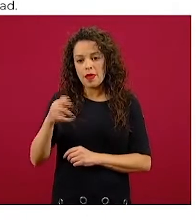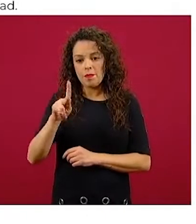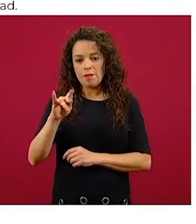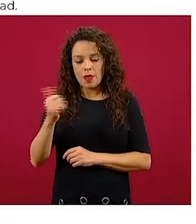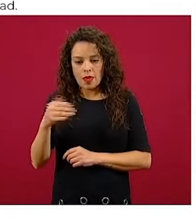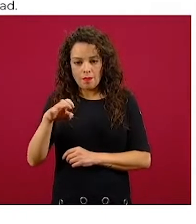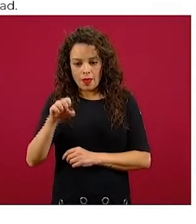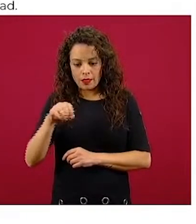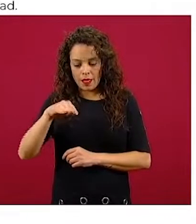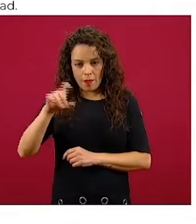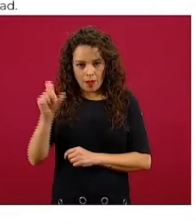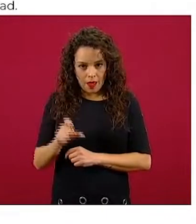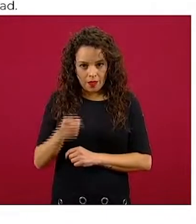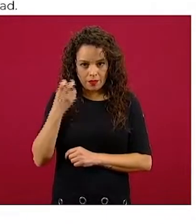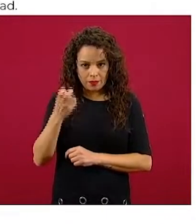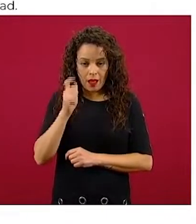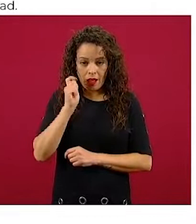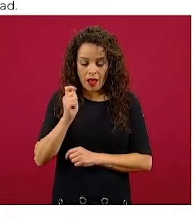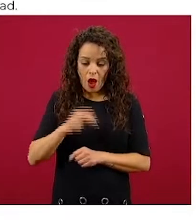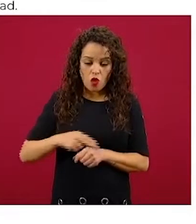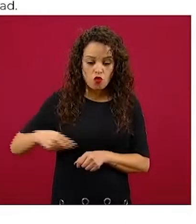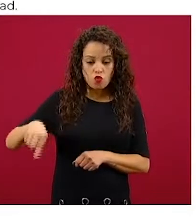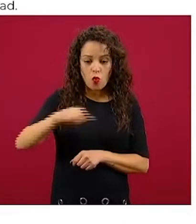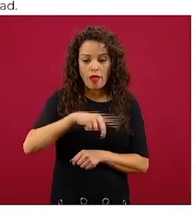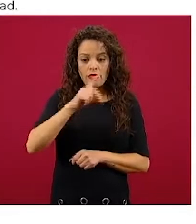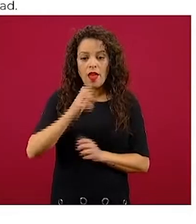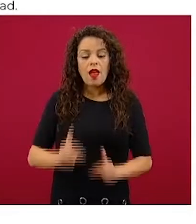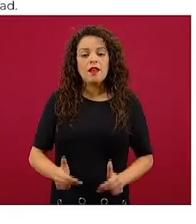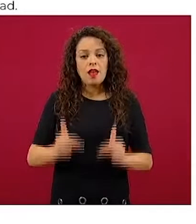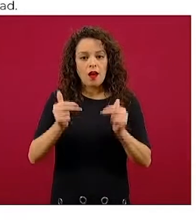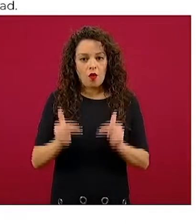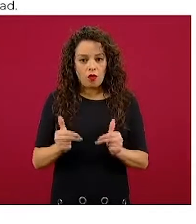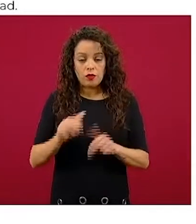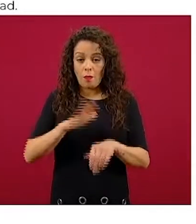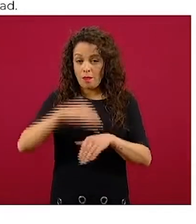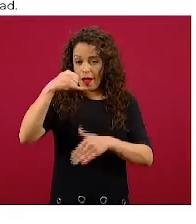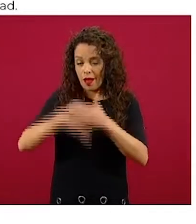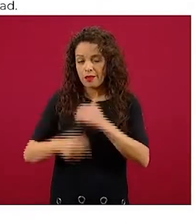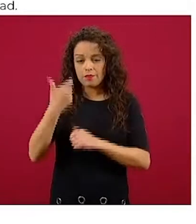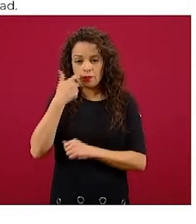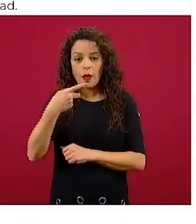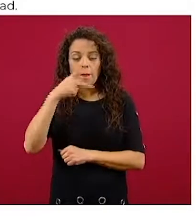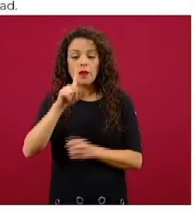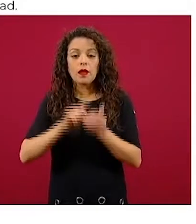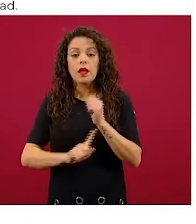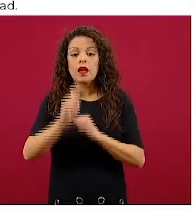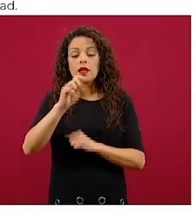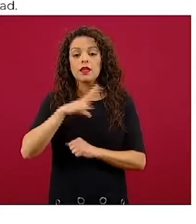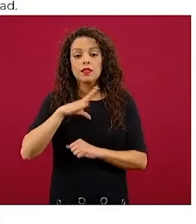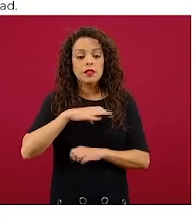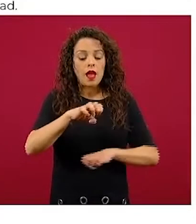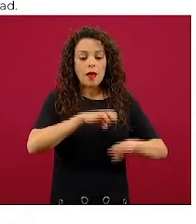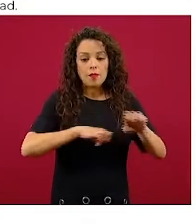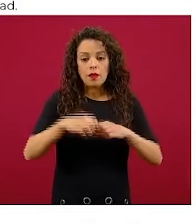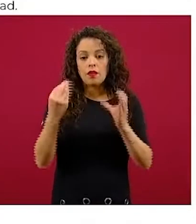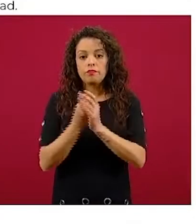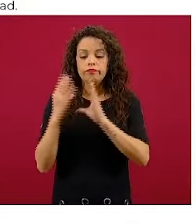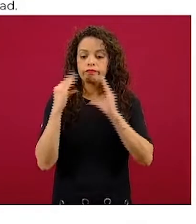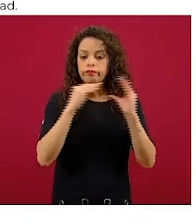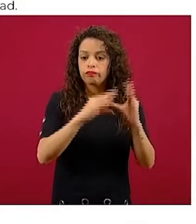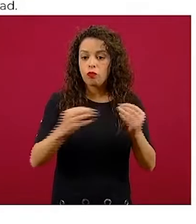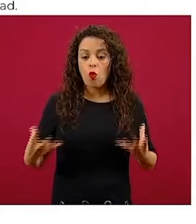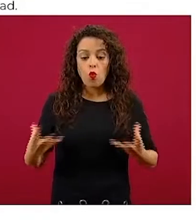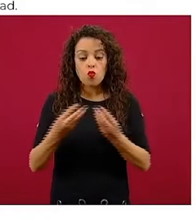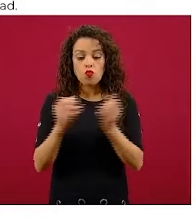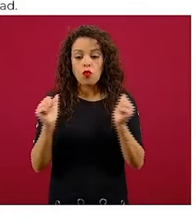quisiera ahondar tanto en esto, pero en general estamos haciendo capacitación empresarial junto con mis mujeres, que la presidenta